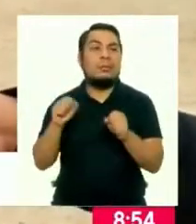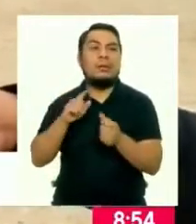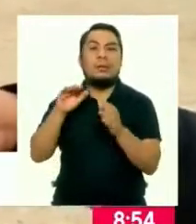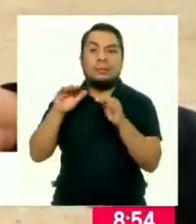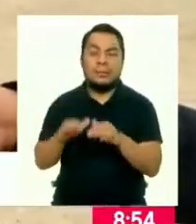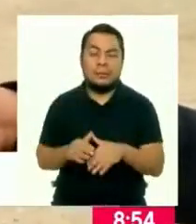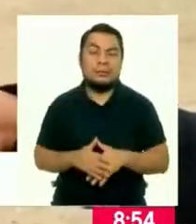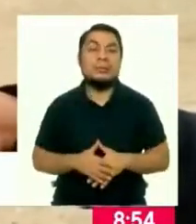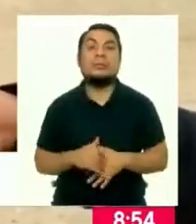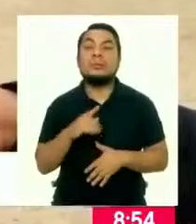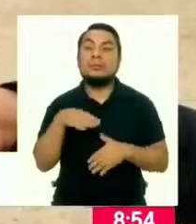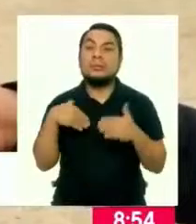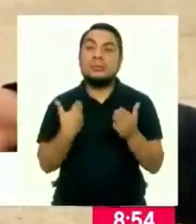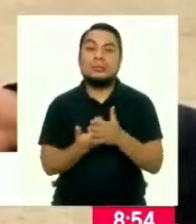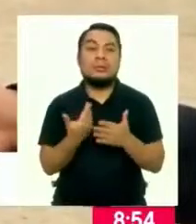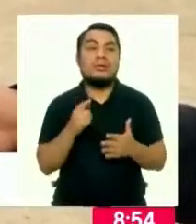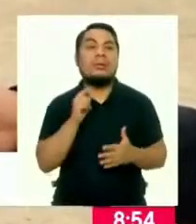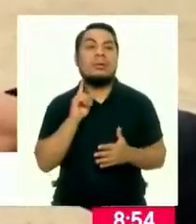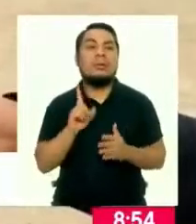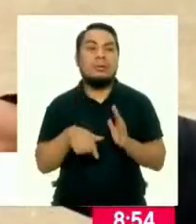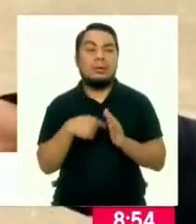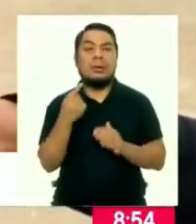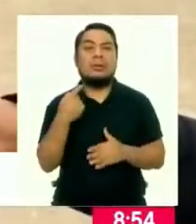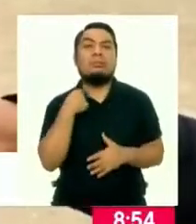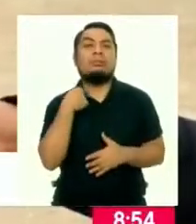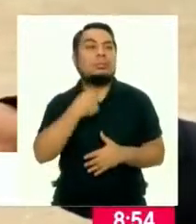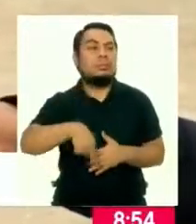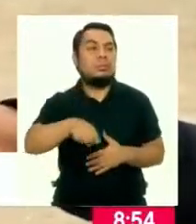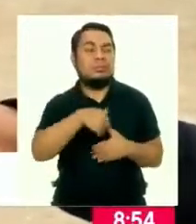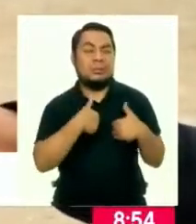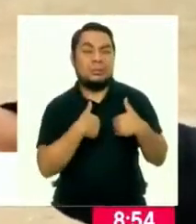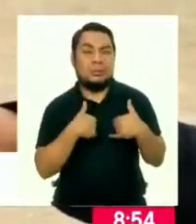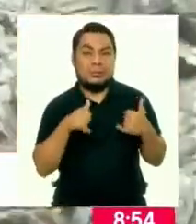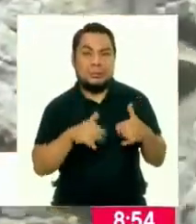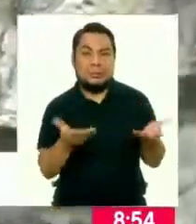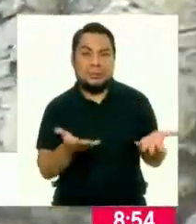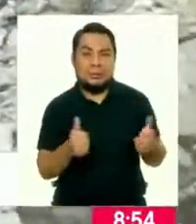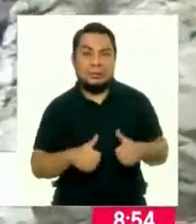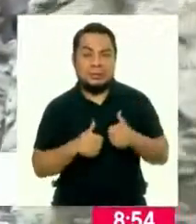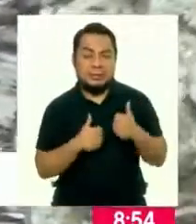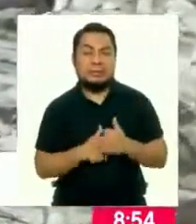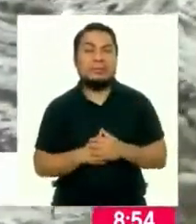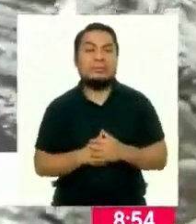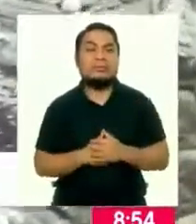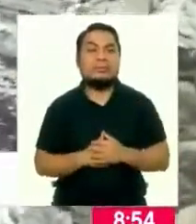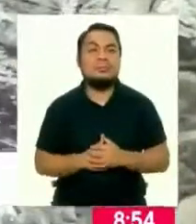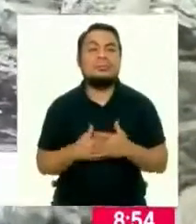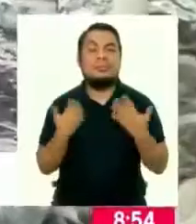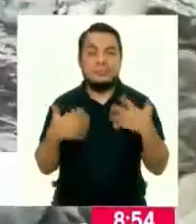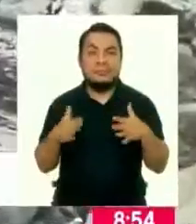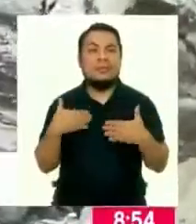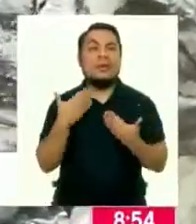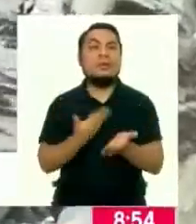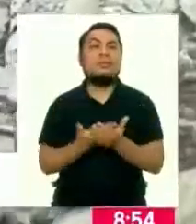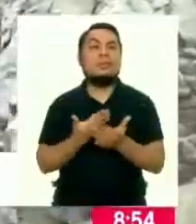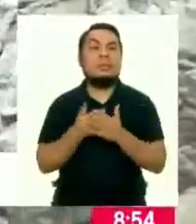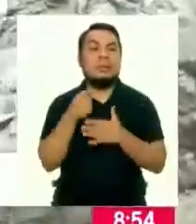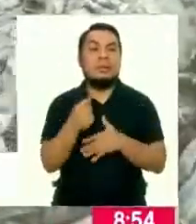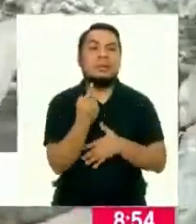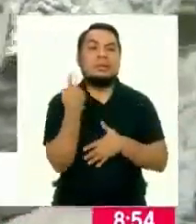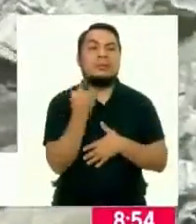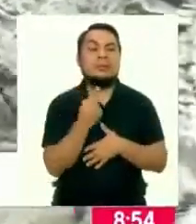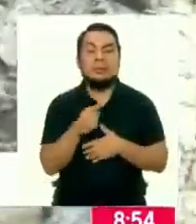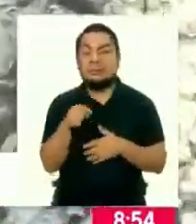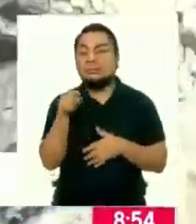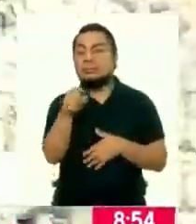reducido y no se vean impactadas las especies que acá conservamos. Pudimos comprobar que solo a